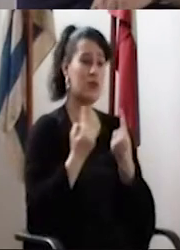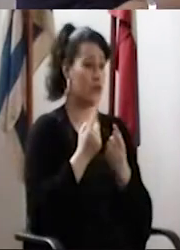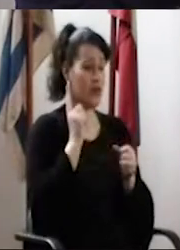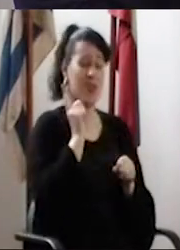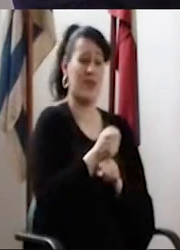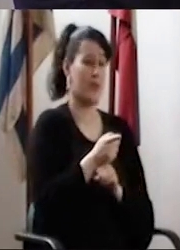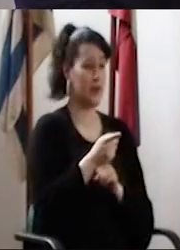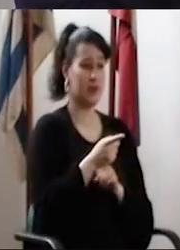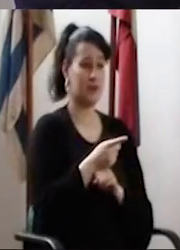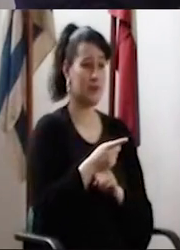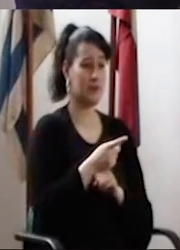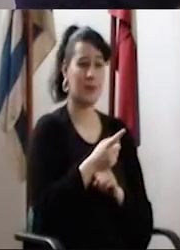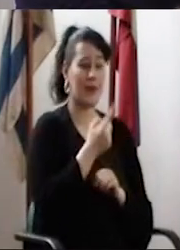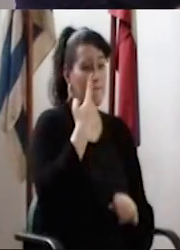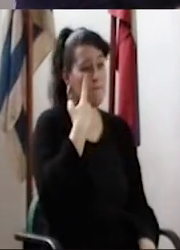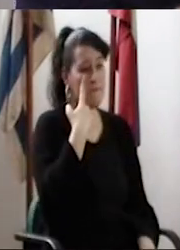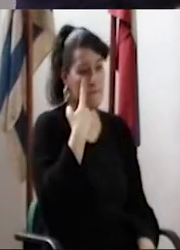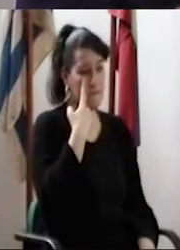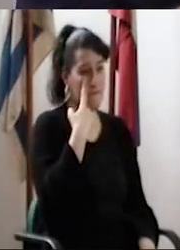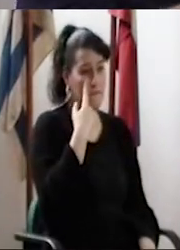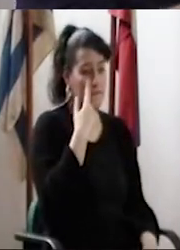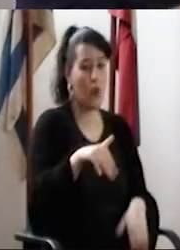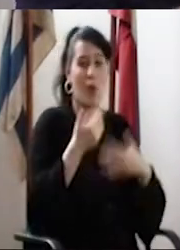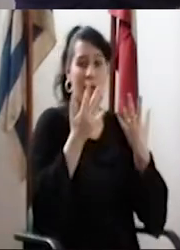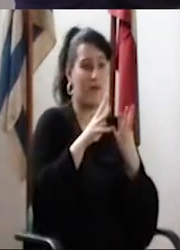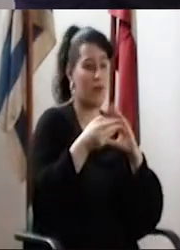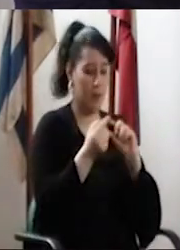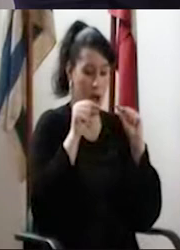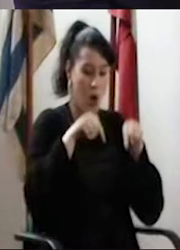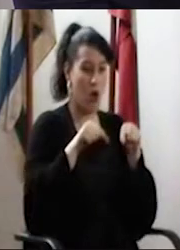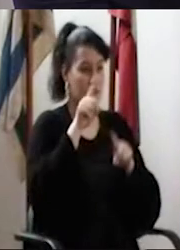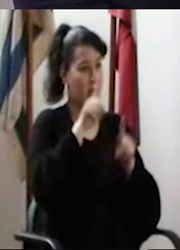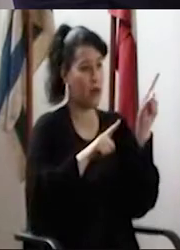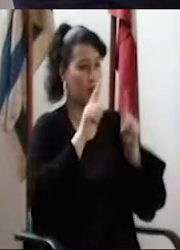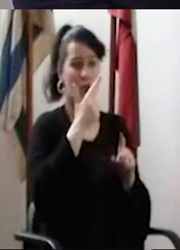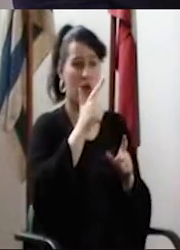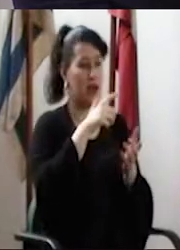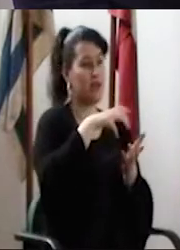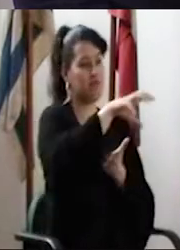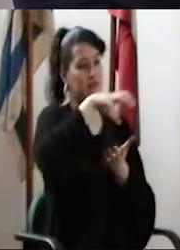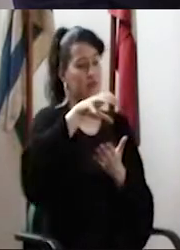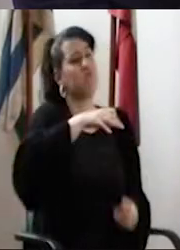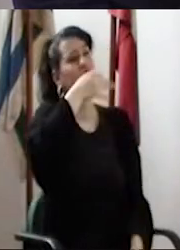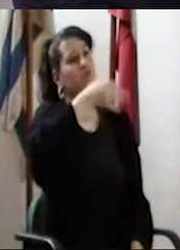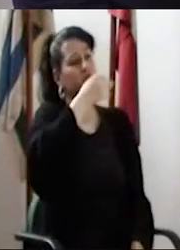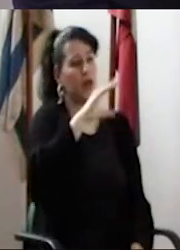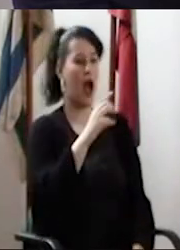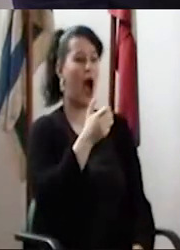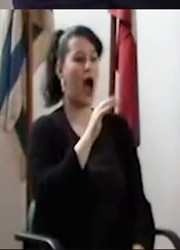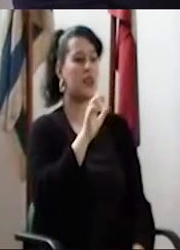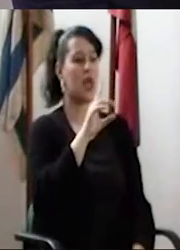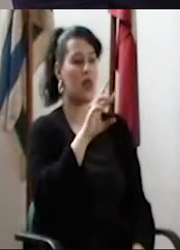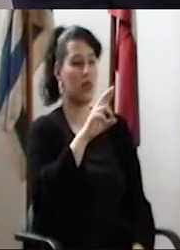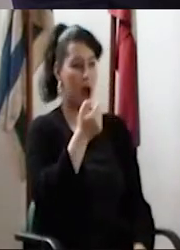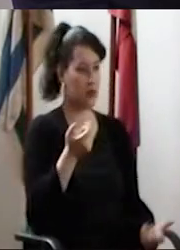justamente intentar por todos los medios que hoy en la universidad no existan cátedras.